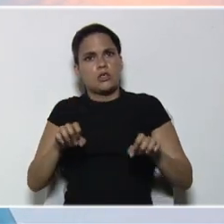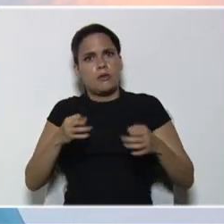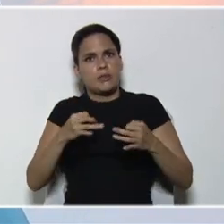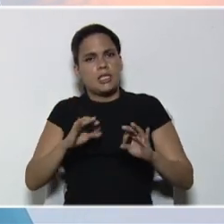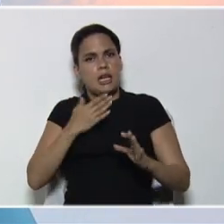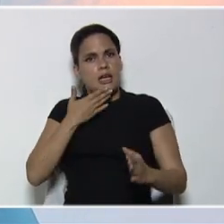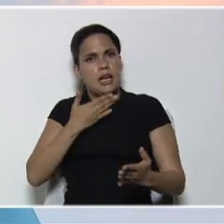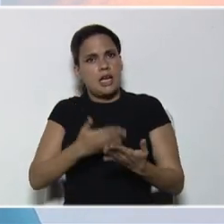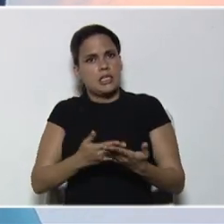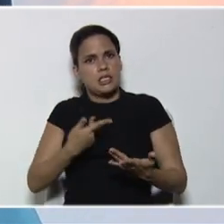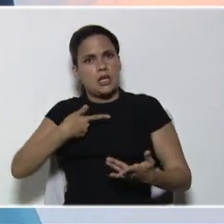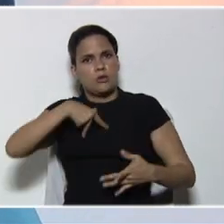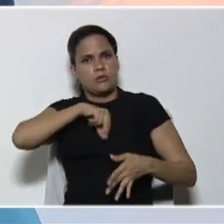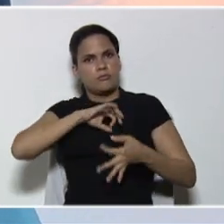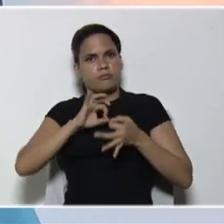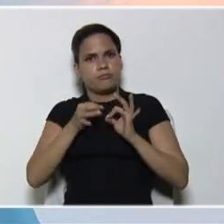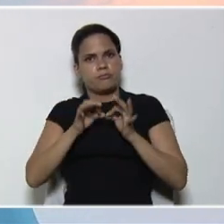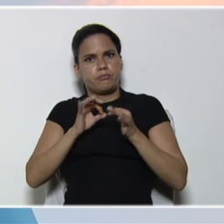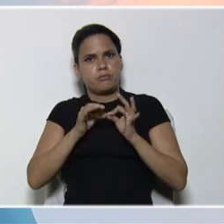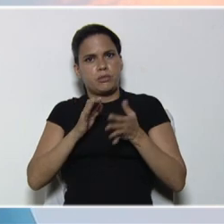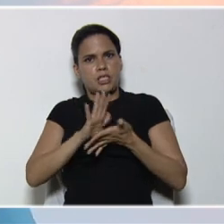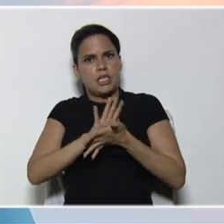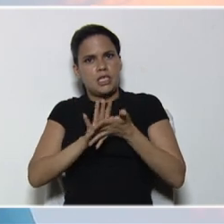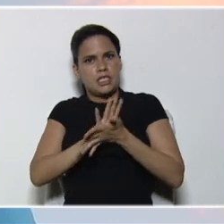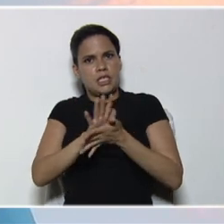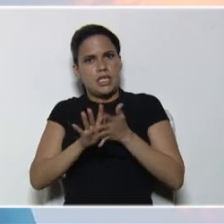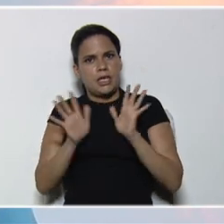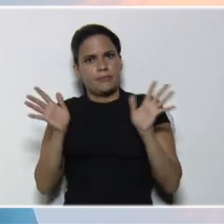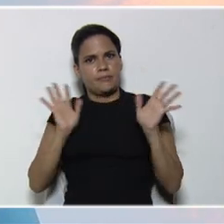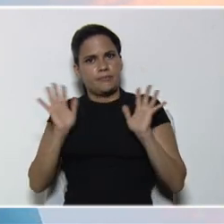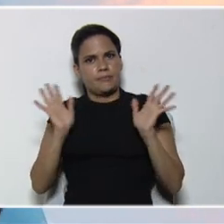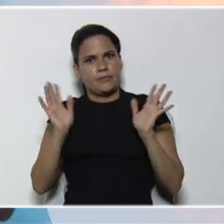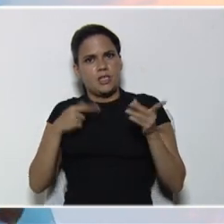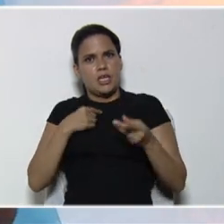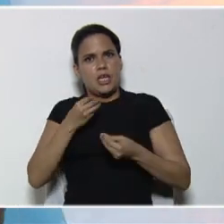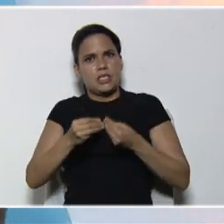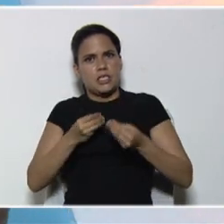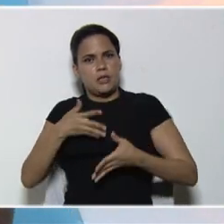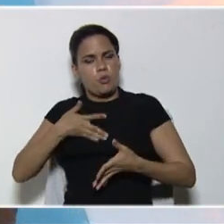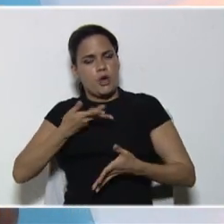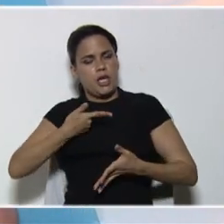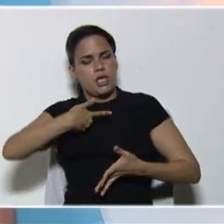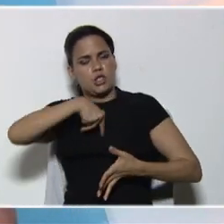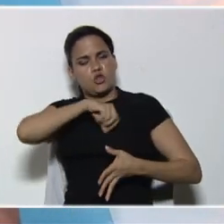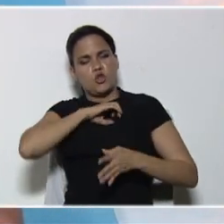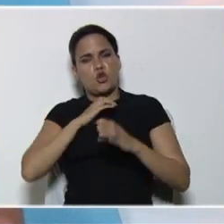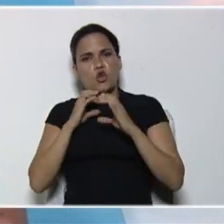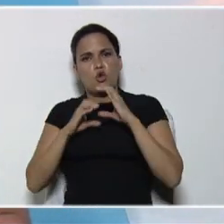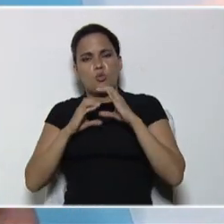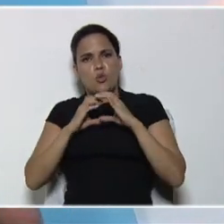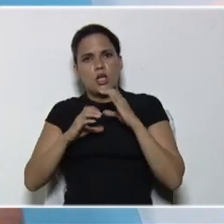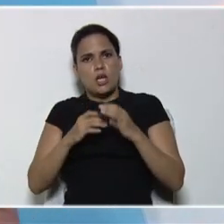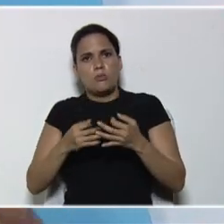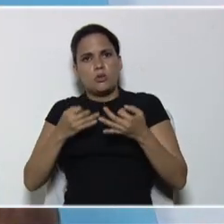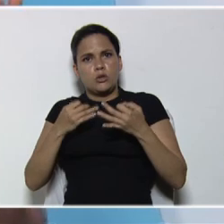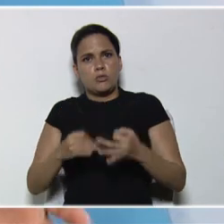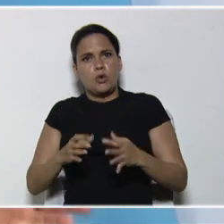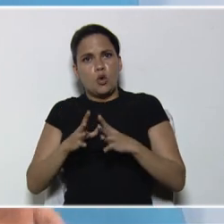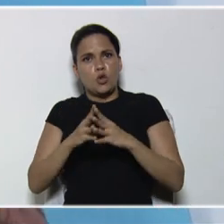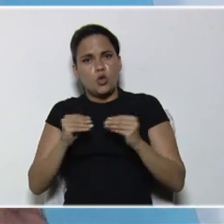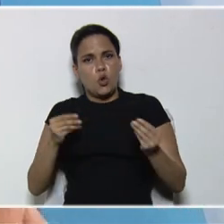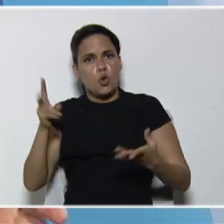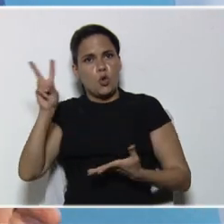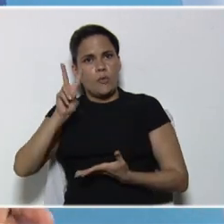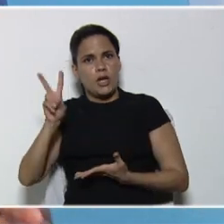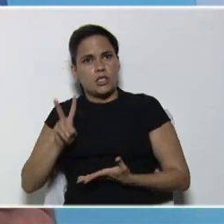agradecer, nuestras intérpretes, de lengua, de seña, venezolanas, que hacen posible, que nosotros nos comuniquemos, constantemente, con todos los